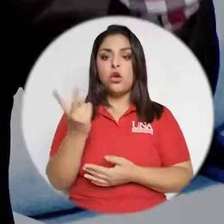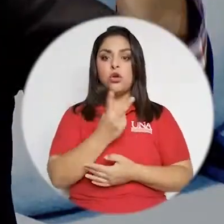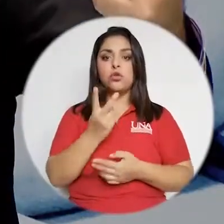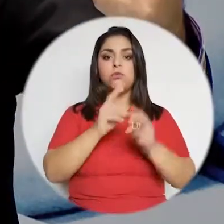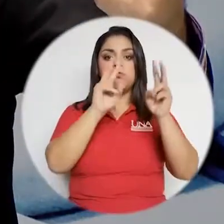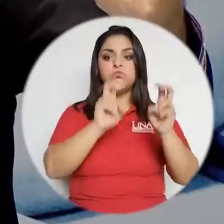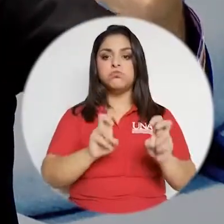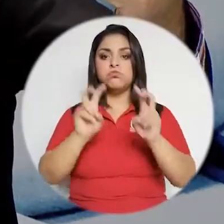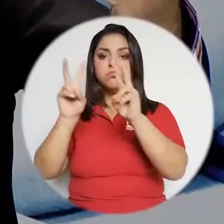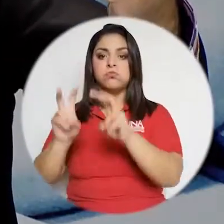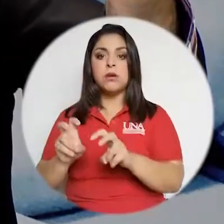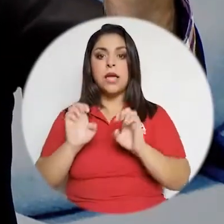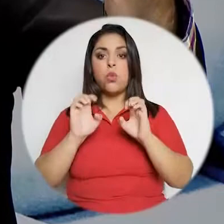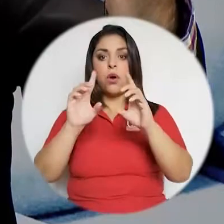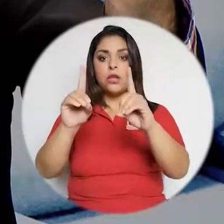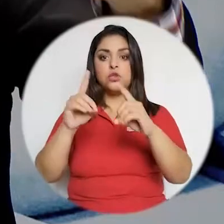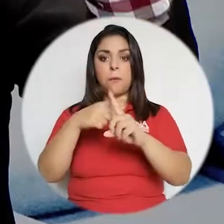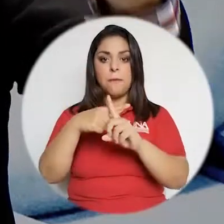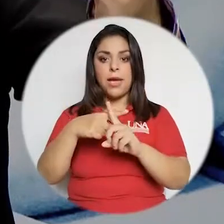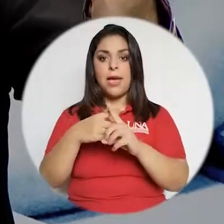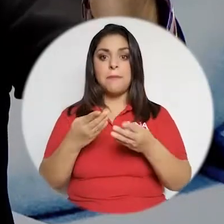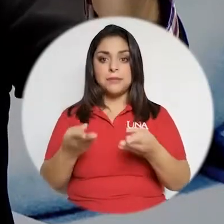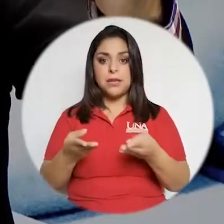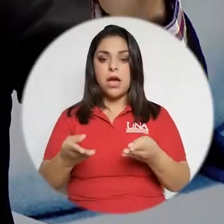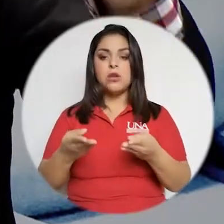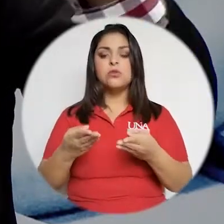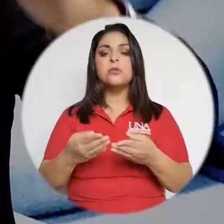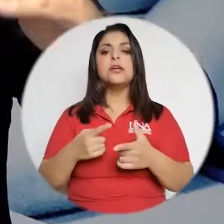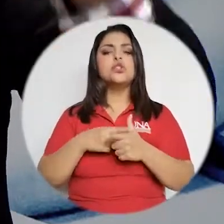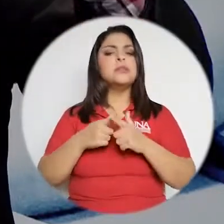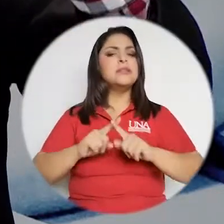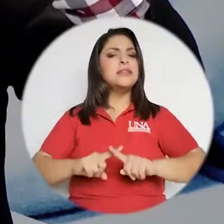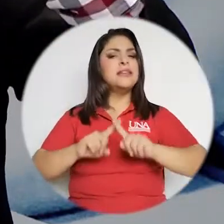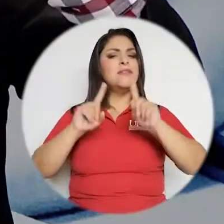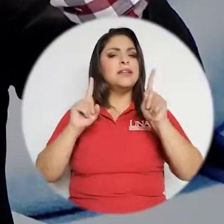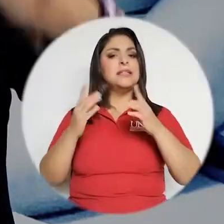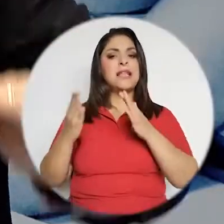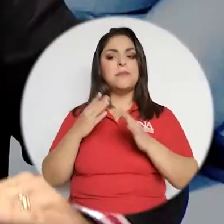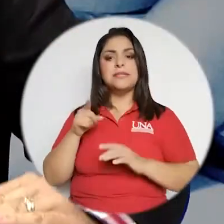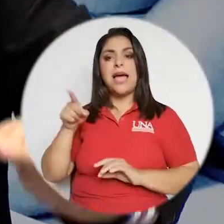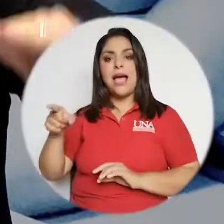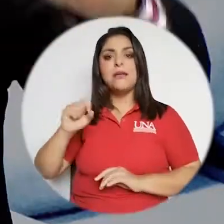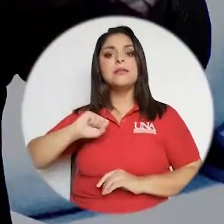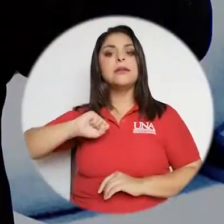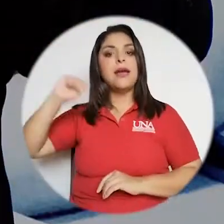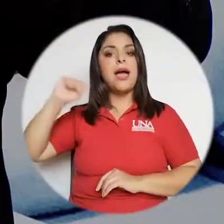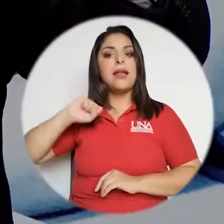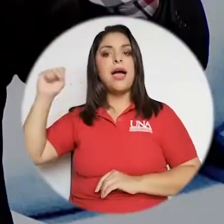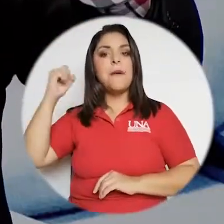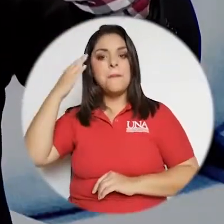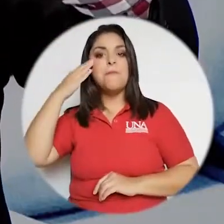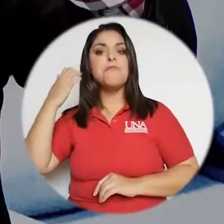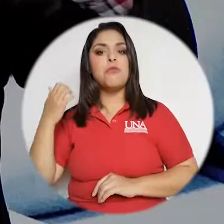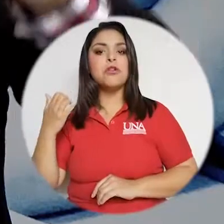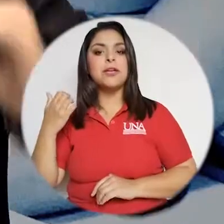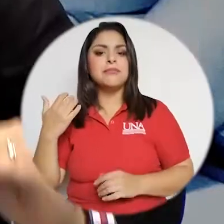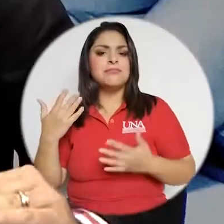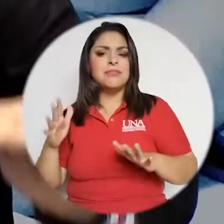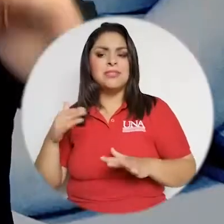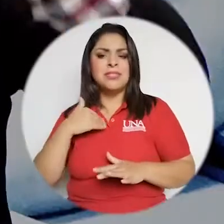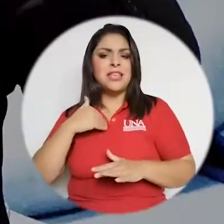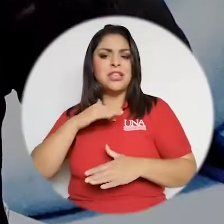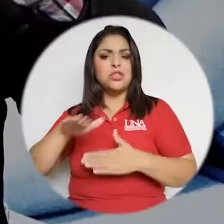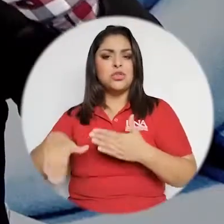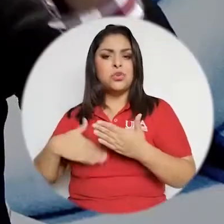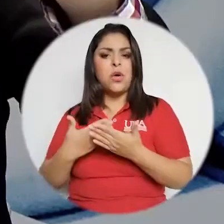pudieran aplicar esas pruebas estandarizadas al final de la educación media eran muy diferentes. Mientras este tenía todas las de ganar y tenía